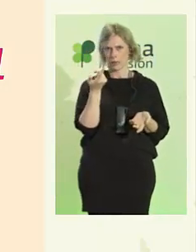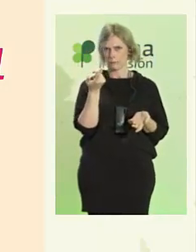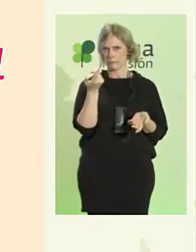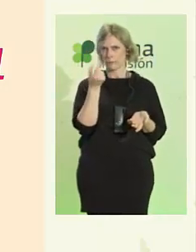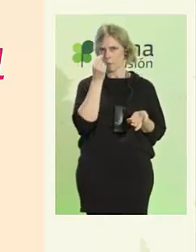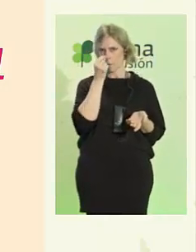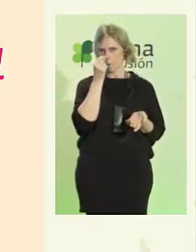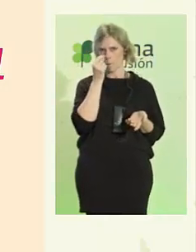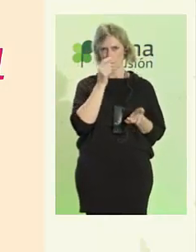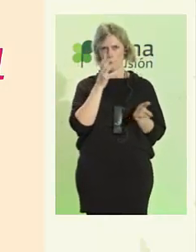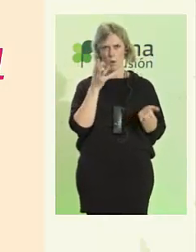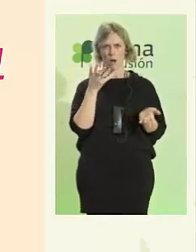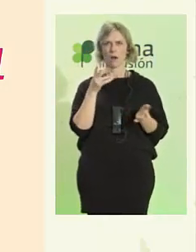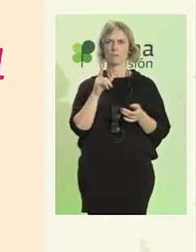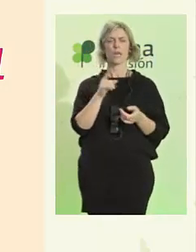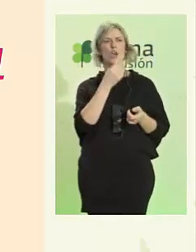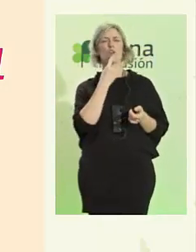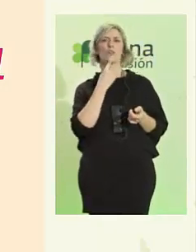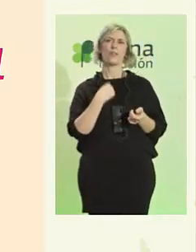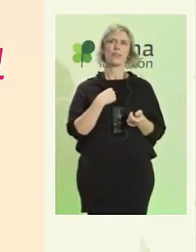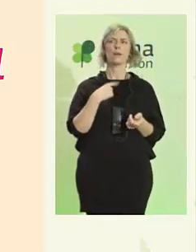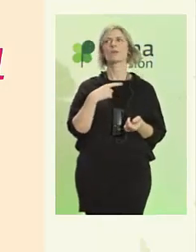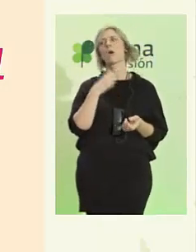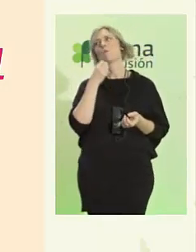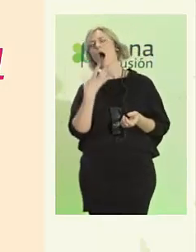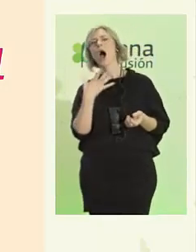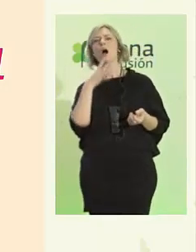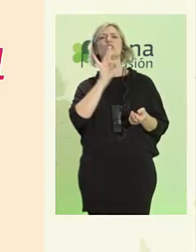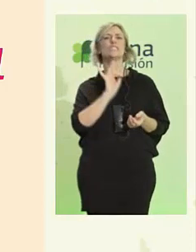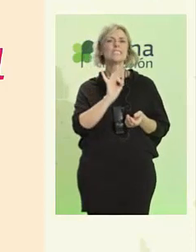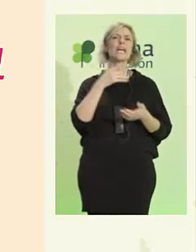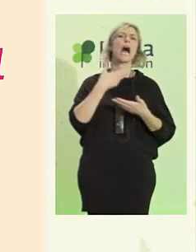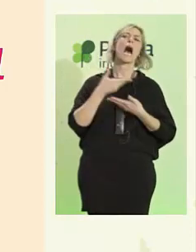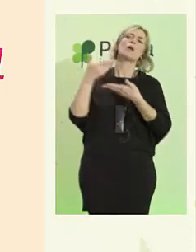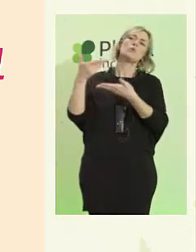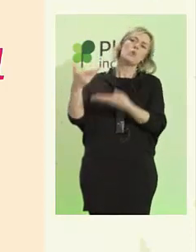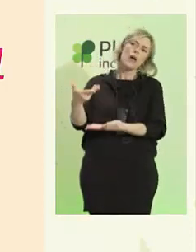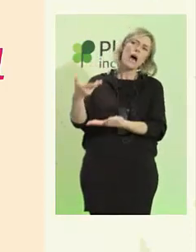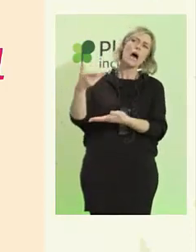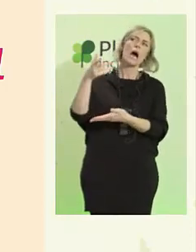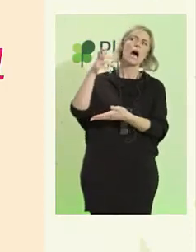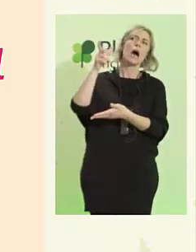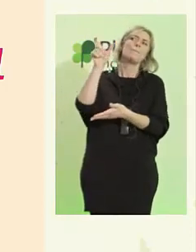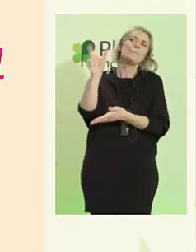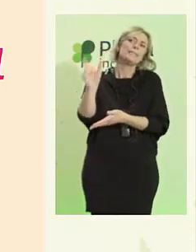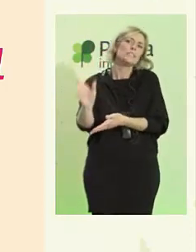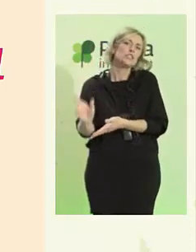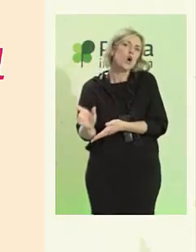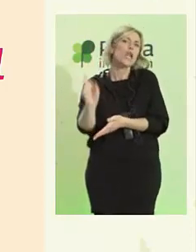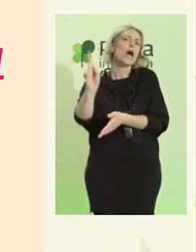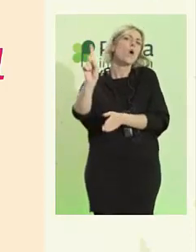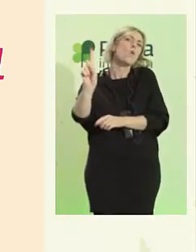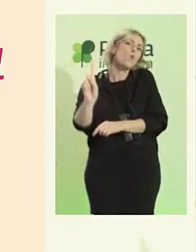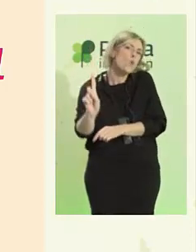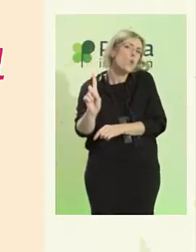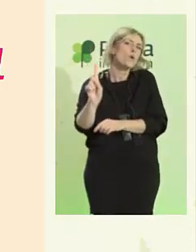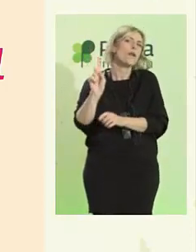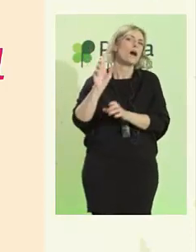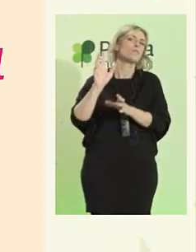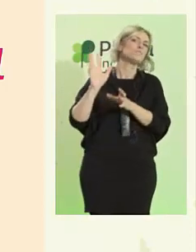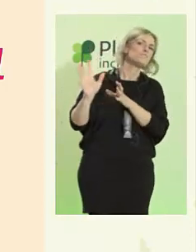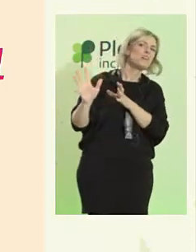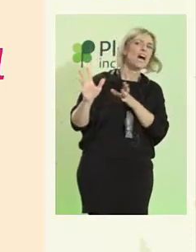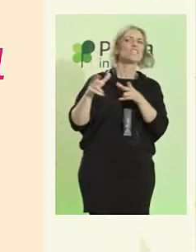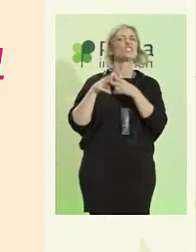decían, bueno, sí, podéis ayudar a una persona cada vez, podéis ir ayudando a la